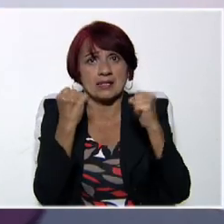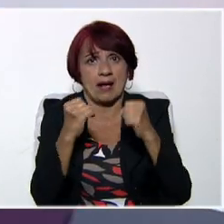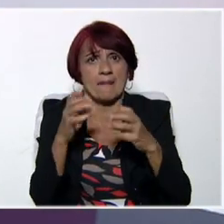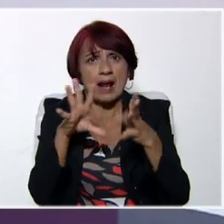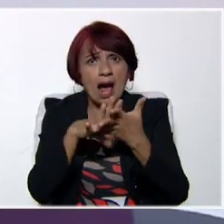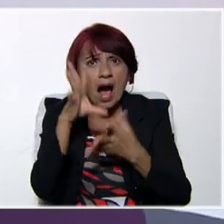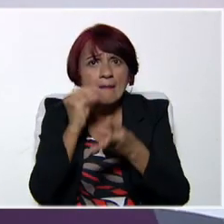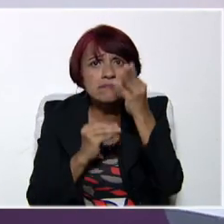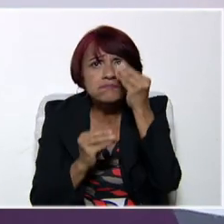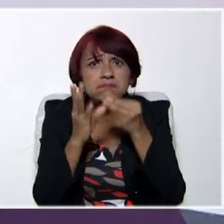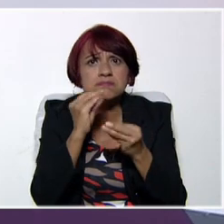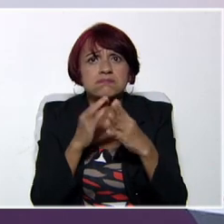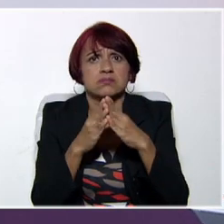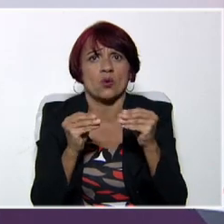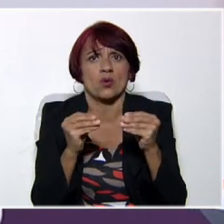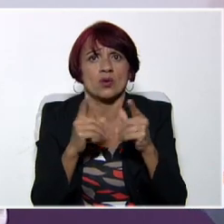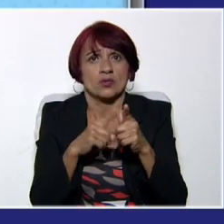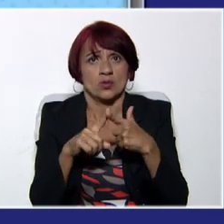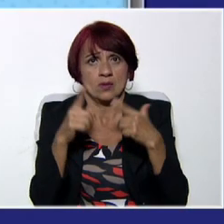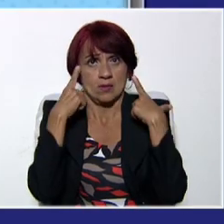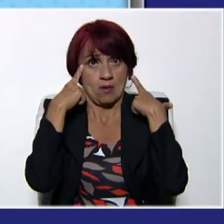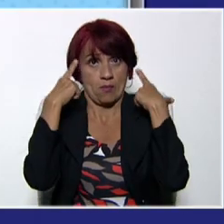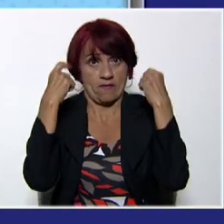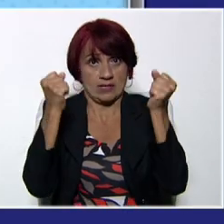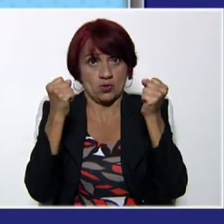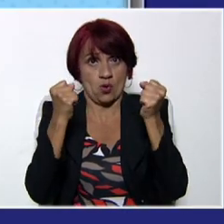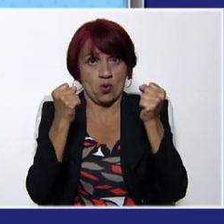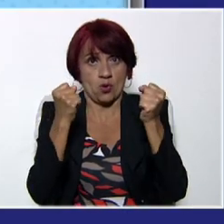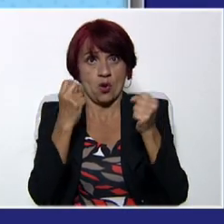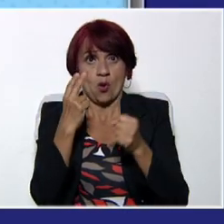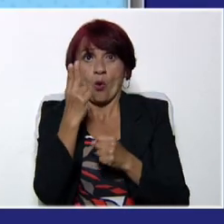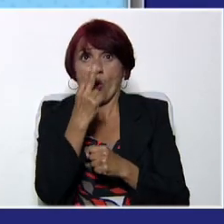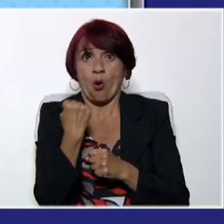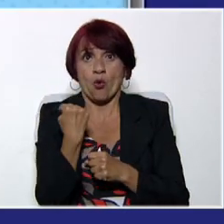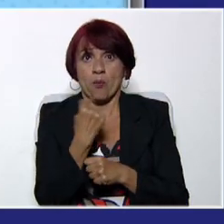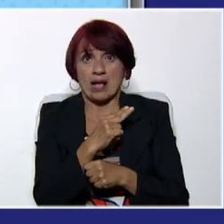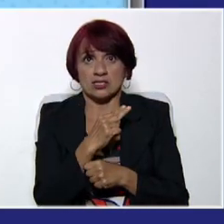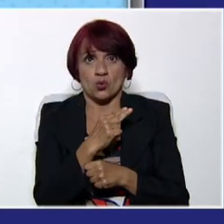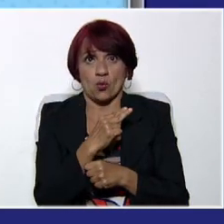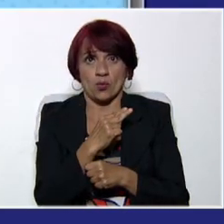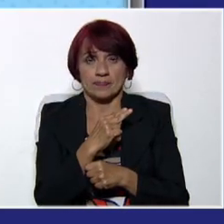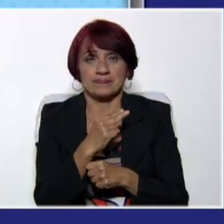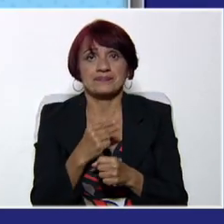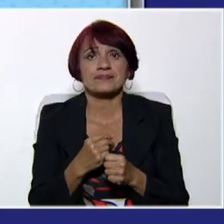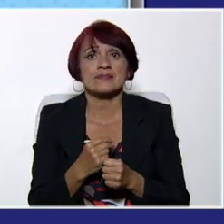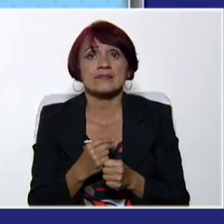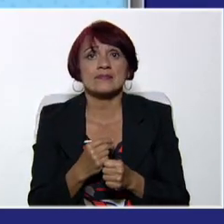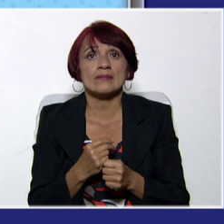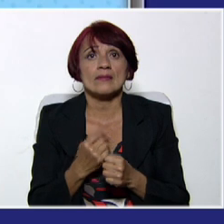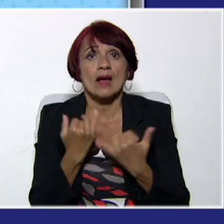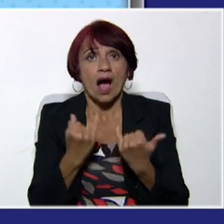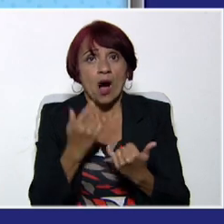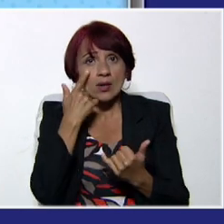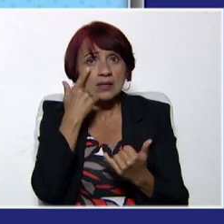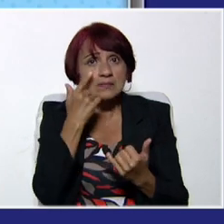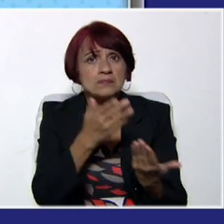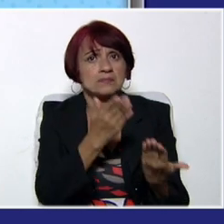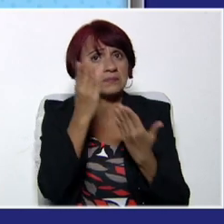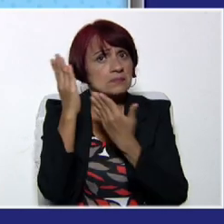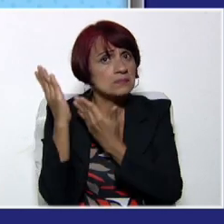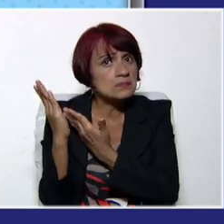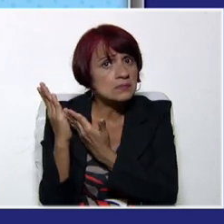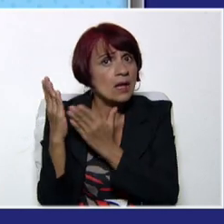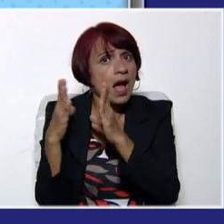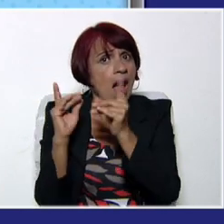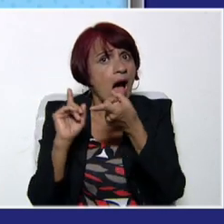iniciar, como les dije, con profesiones y ocupaciones. Profession and occupation. Fíjense, tenemos una lámina donde tenemos algunas